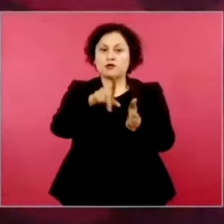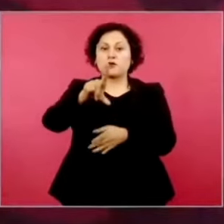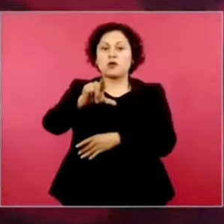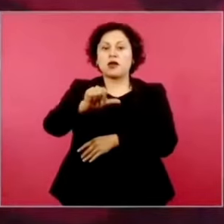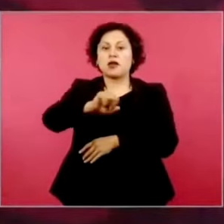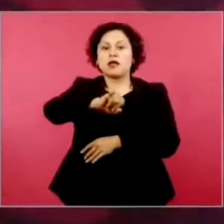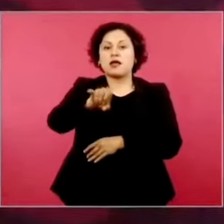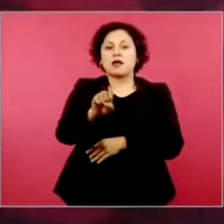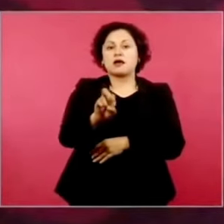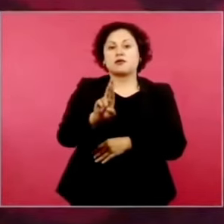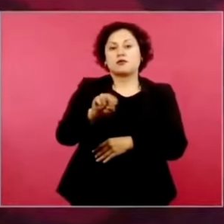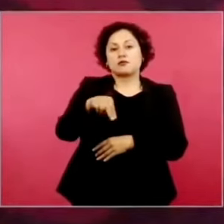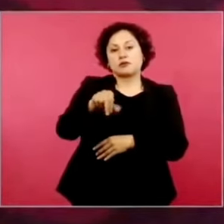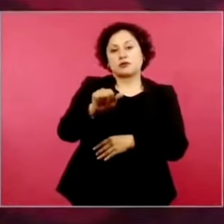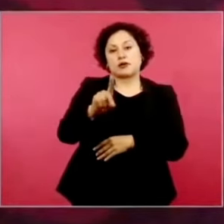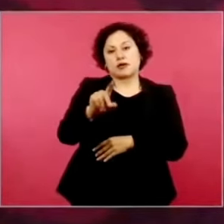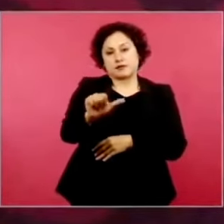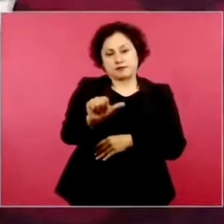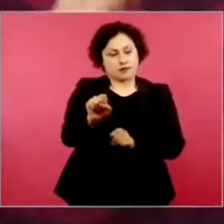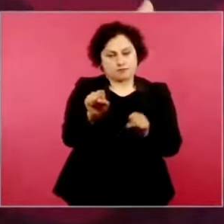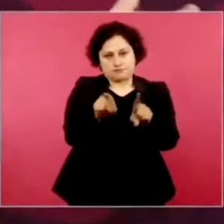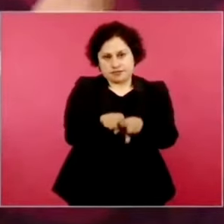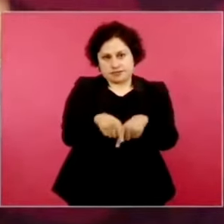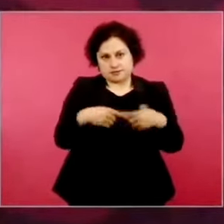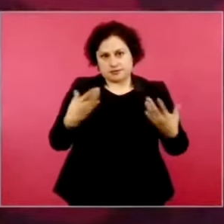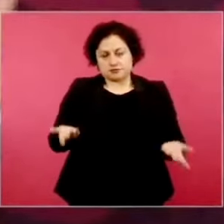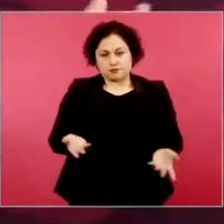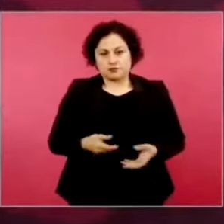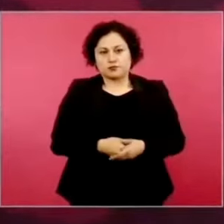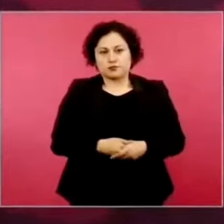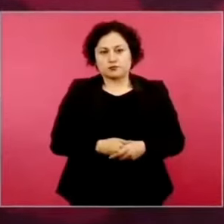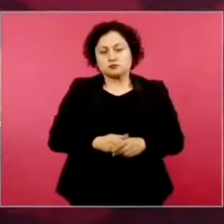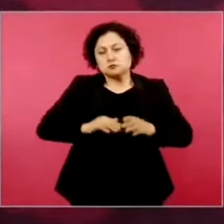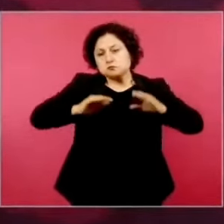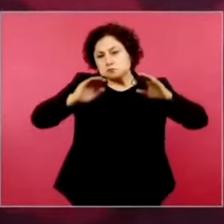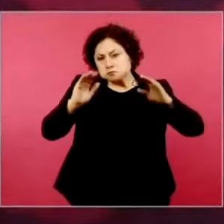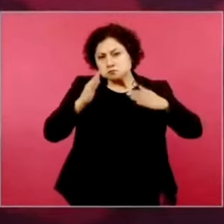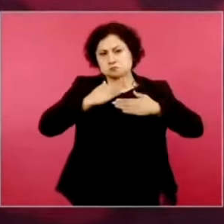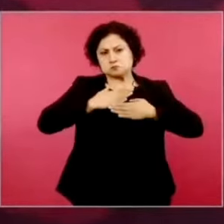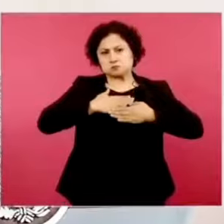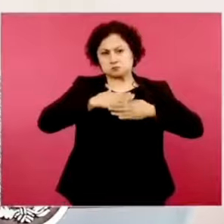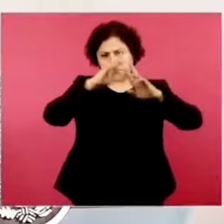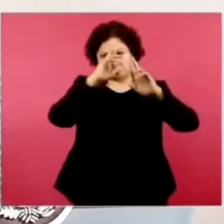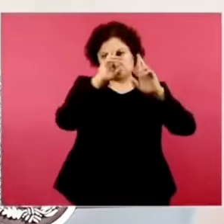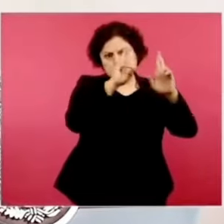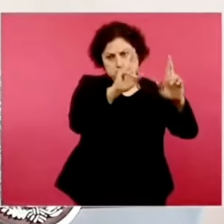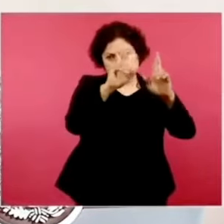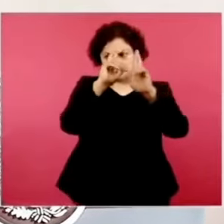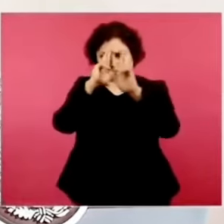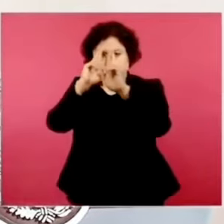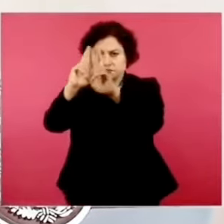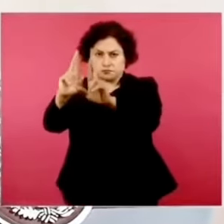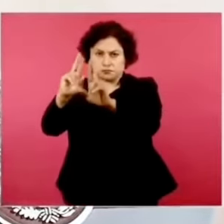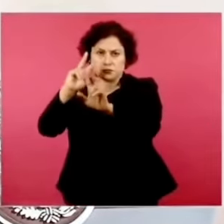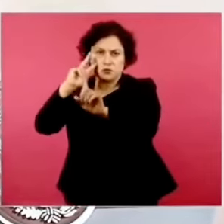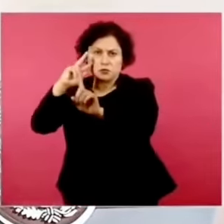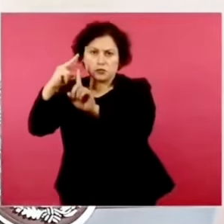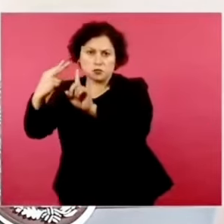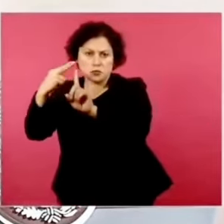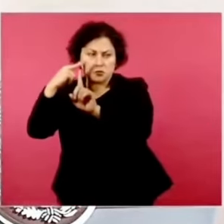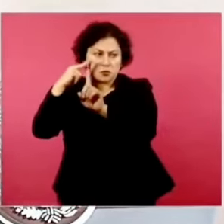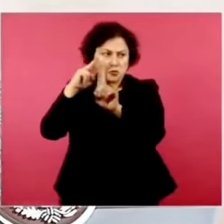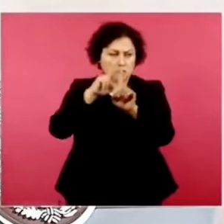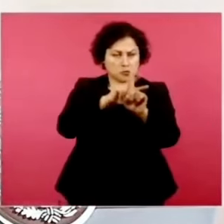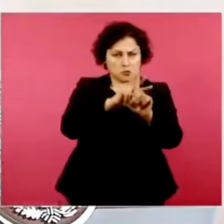Y nosotros respetamos desde luego la libre